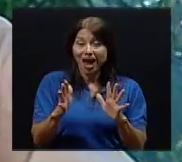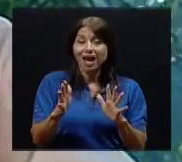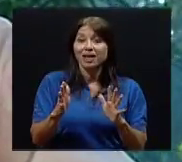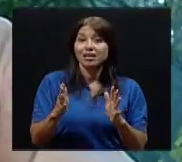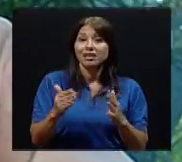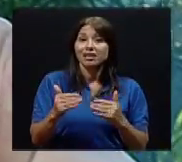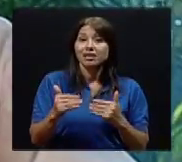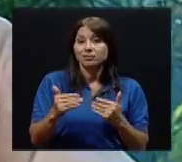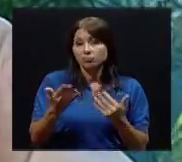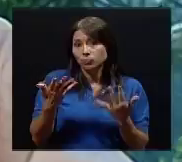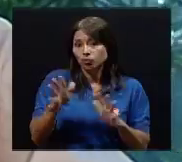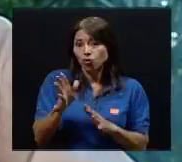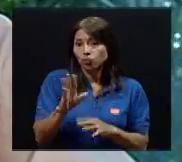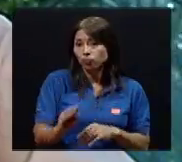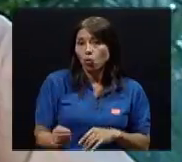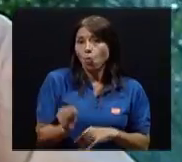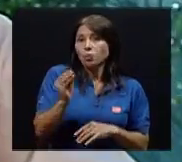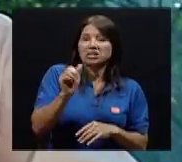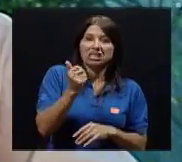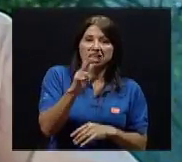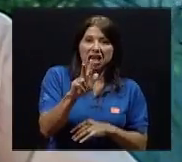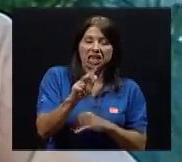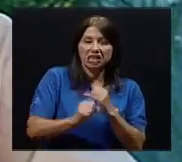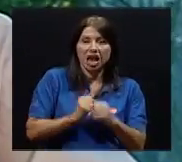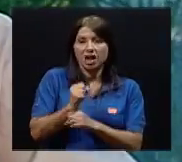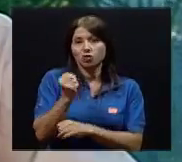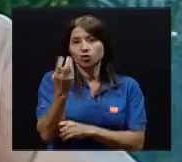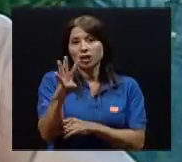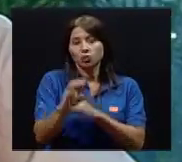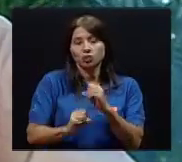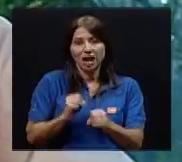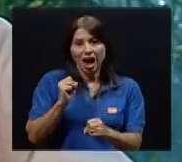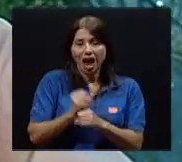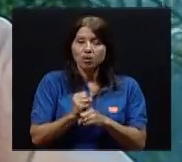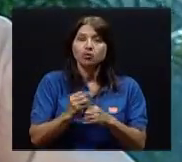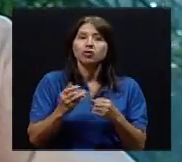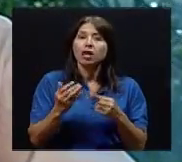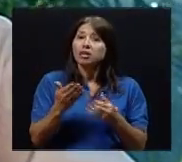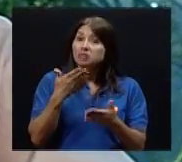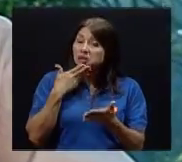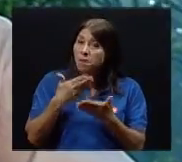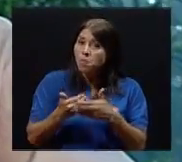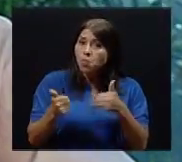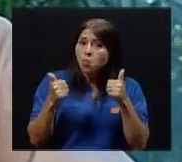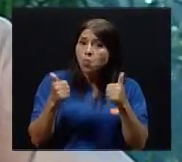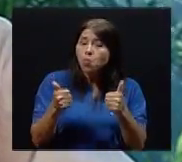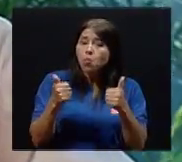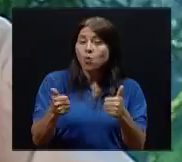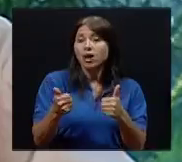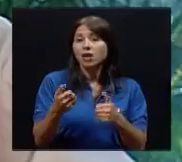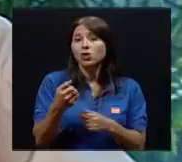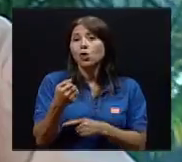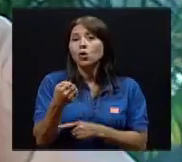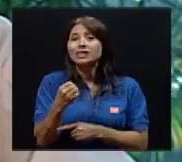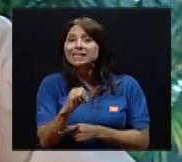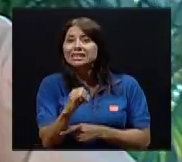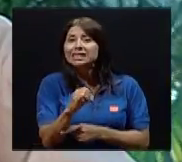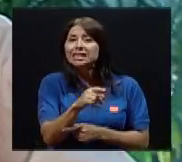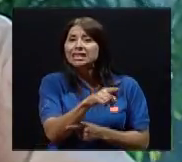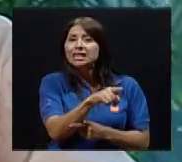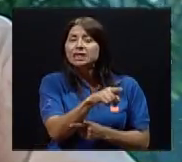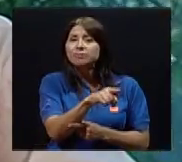adolescentes, a los 3, 14 años, entonces, sería muy bueno que se oíse lo que les